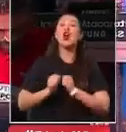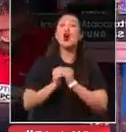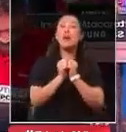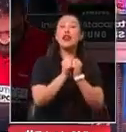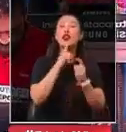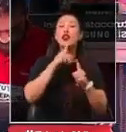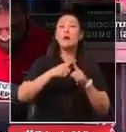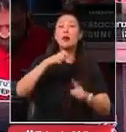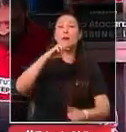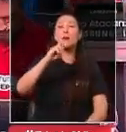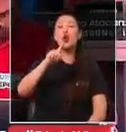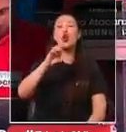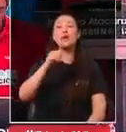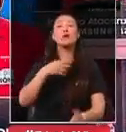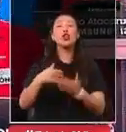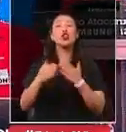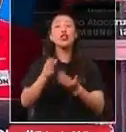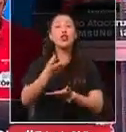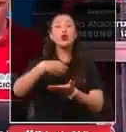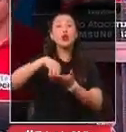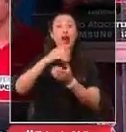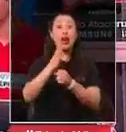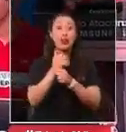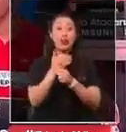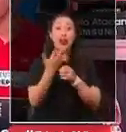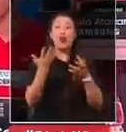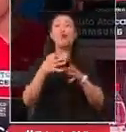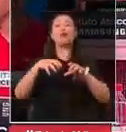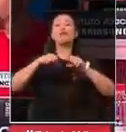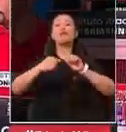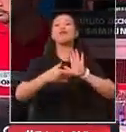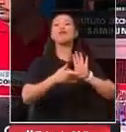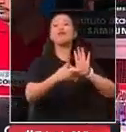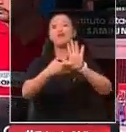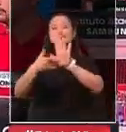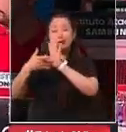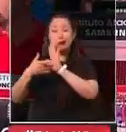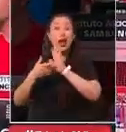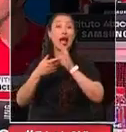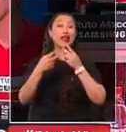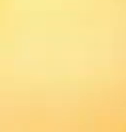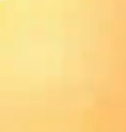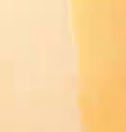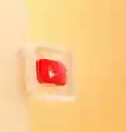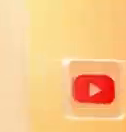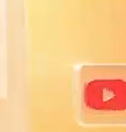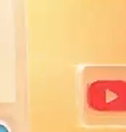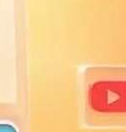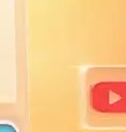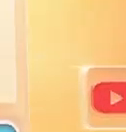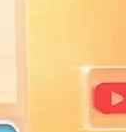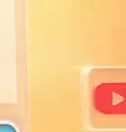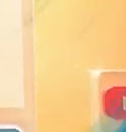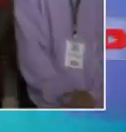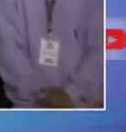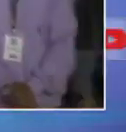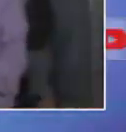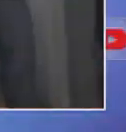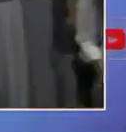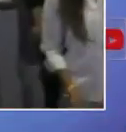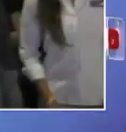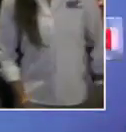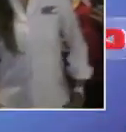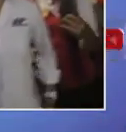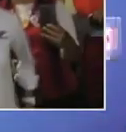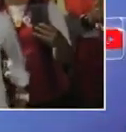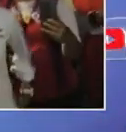Ramírez, en la ciudad de Arica, haciendo patria y llevando el espíritu de la teletona hasta el norte de Chile. Polo, vamos contigo. ¿Cómo estás